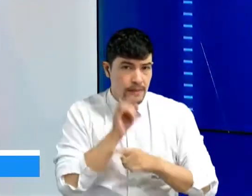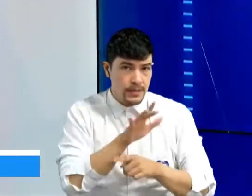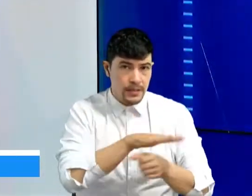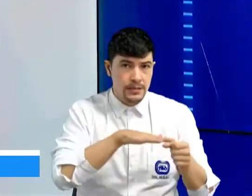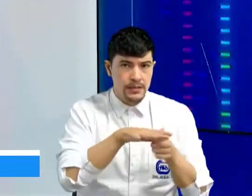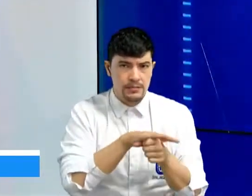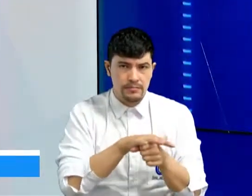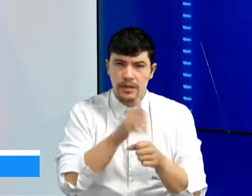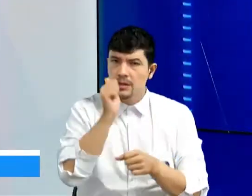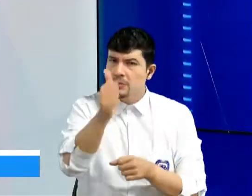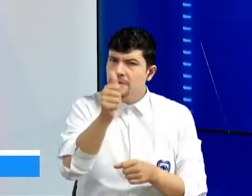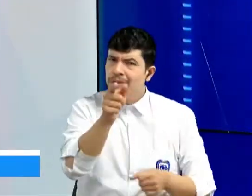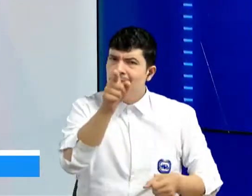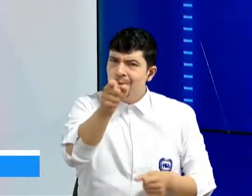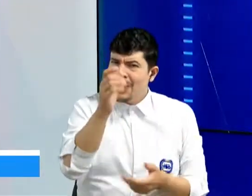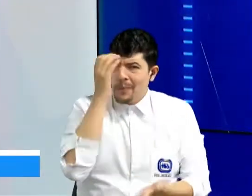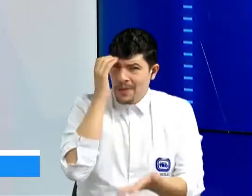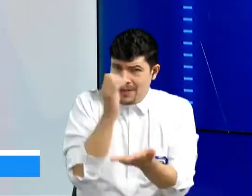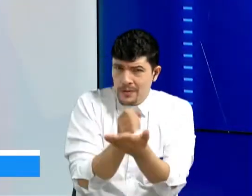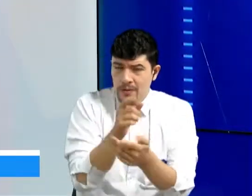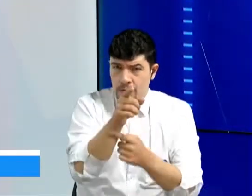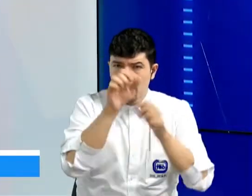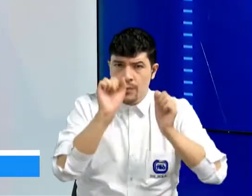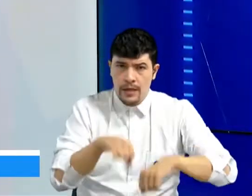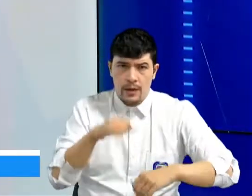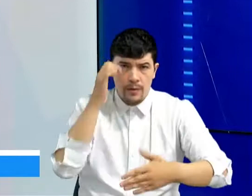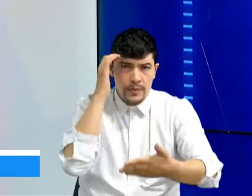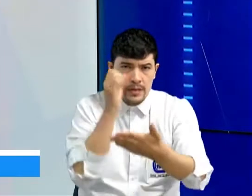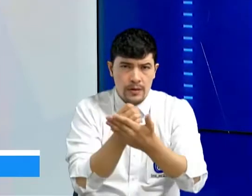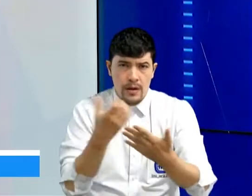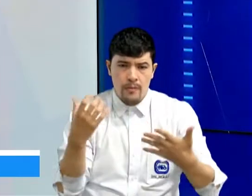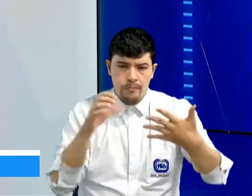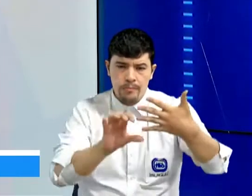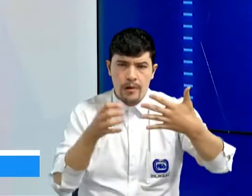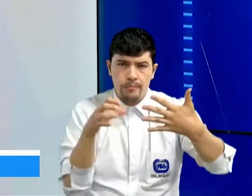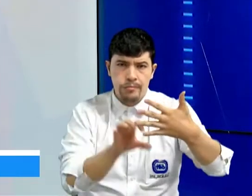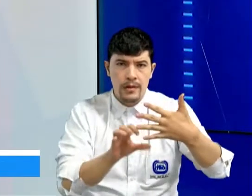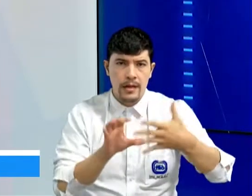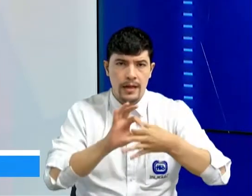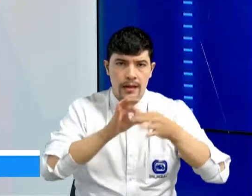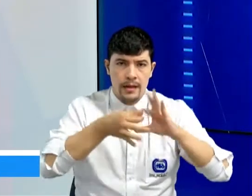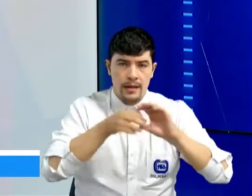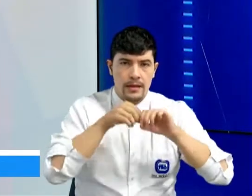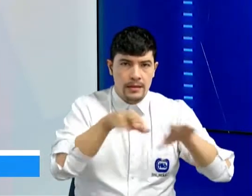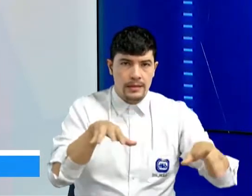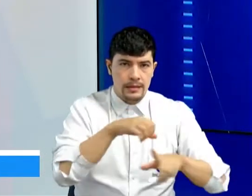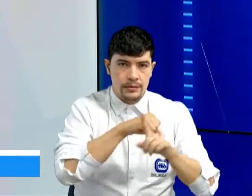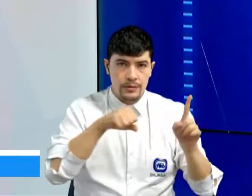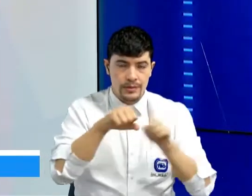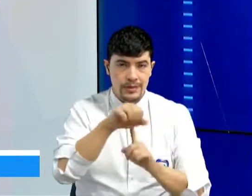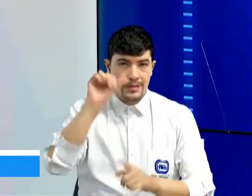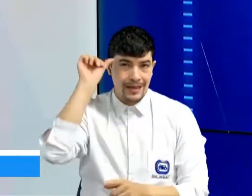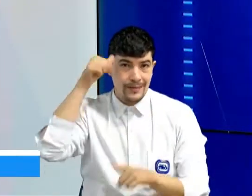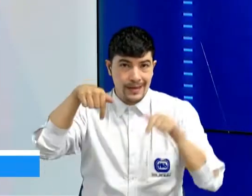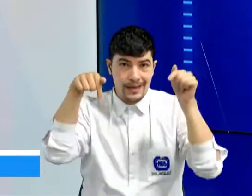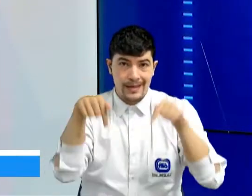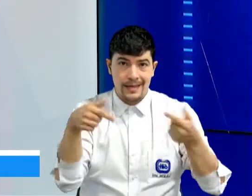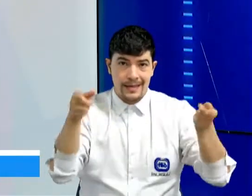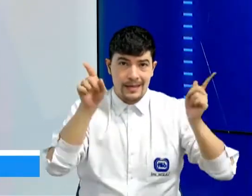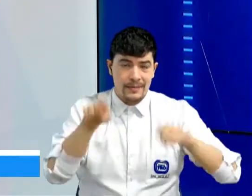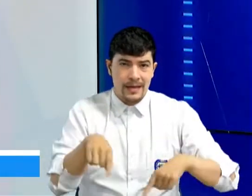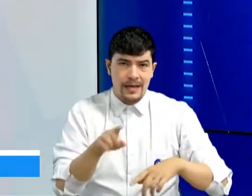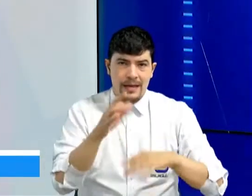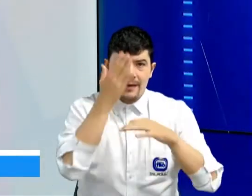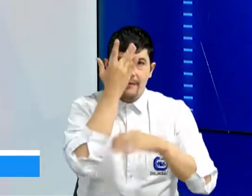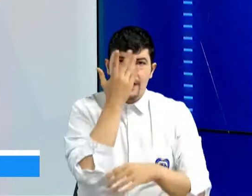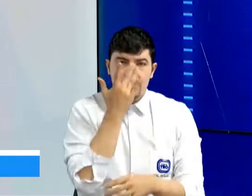¿Ustedes qué opinan? Los invitamos a dejar sus comentarios a través de nuestras redes sociales. Recuerden que esta transmisión va en vivo por medio